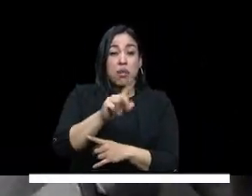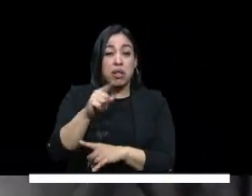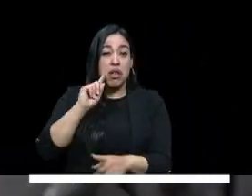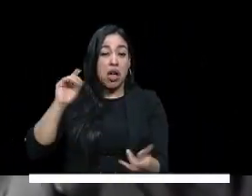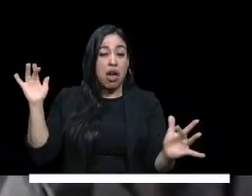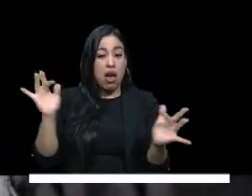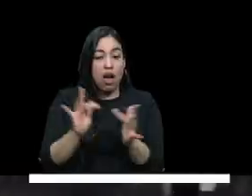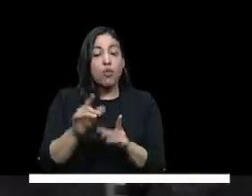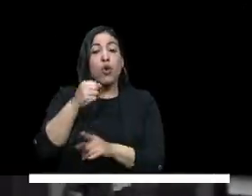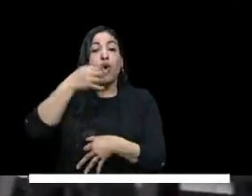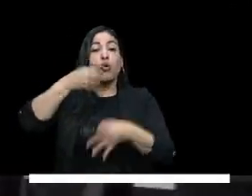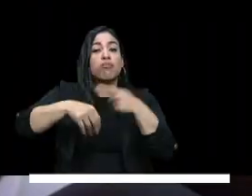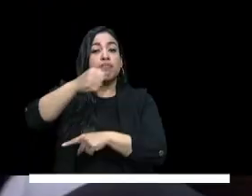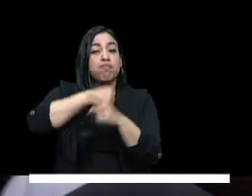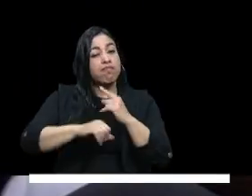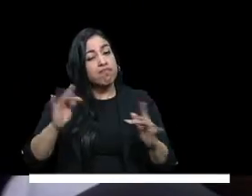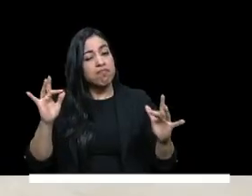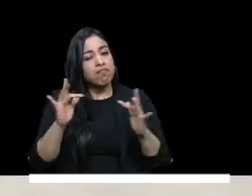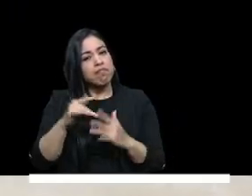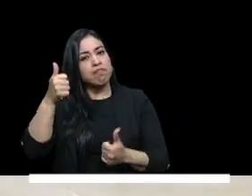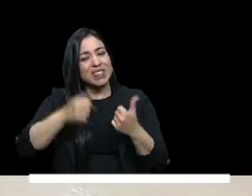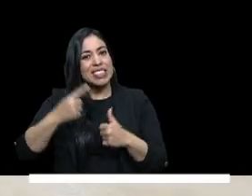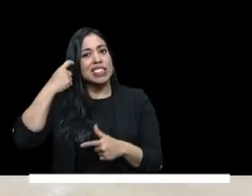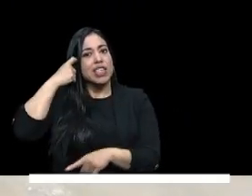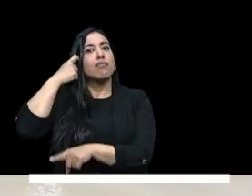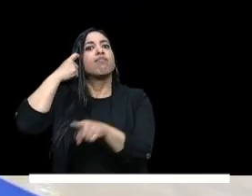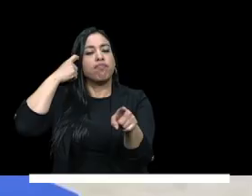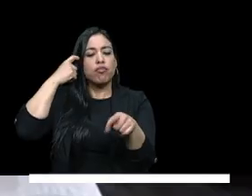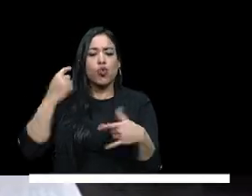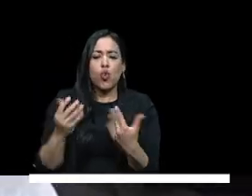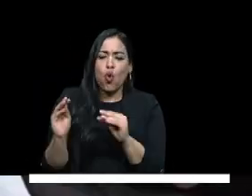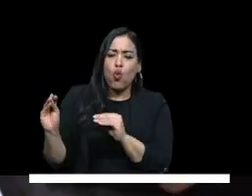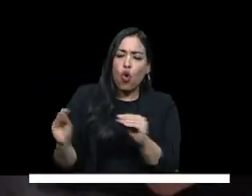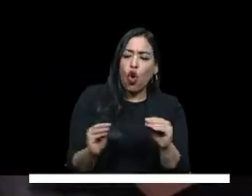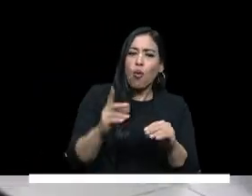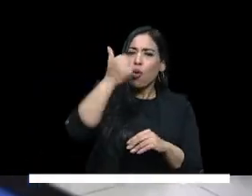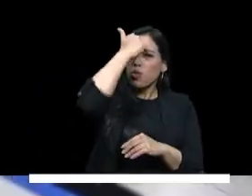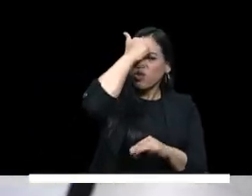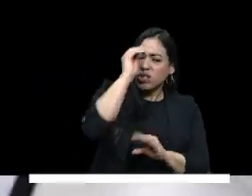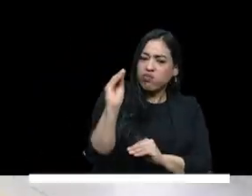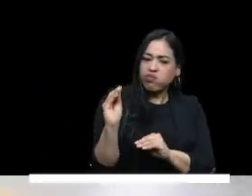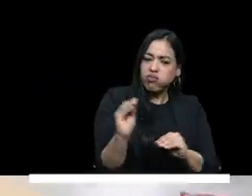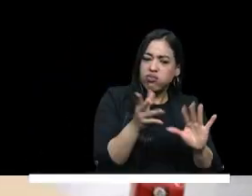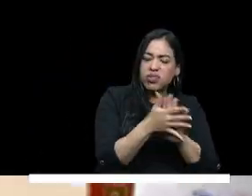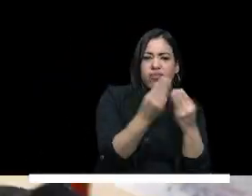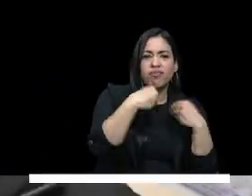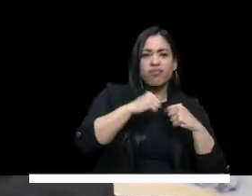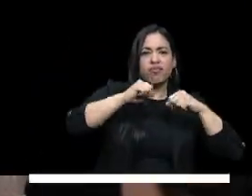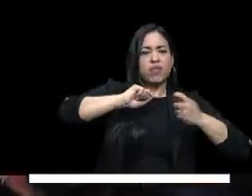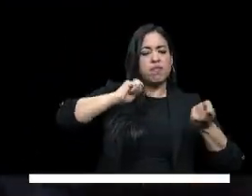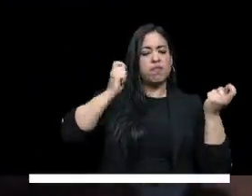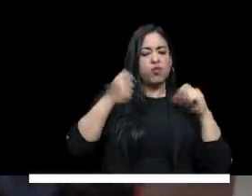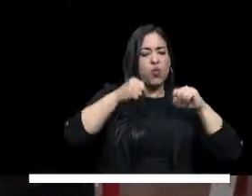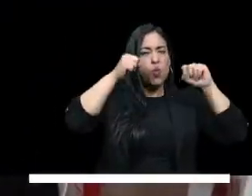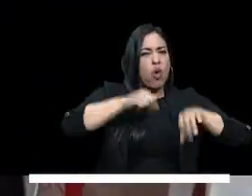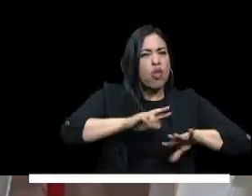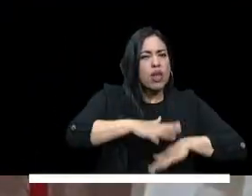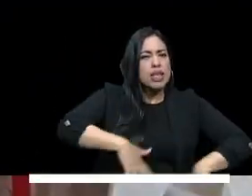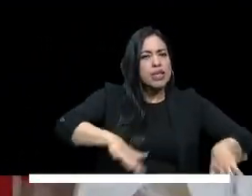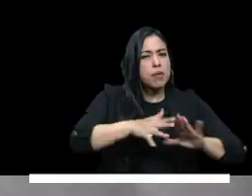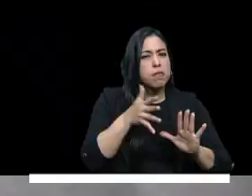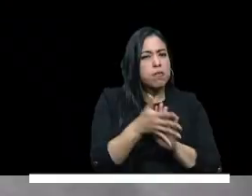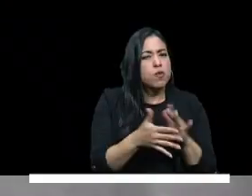y la justicia social el reto está ¿cómo formaremos a los docentes para que sean agentes de cambio en el aula?